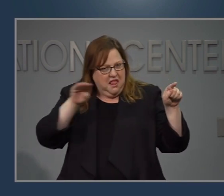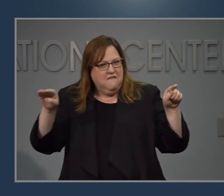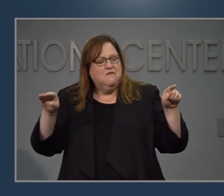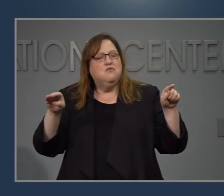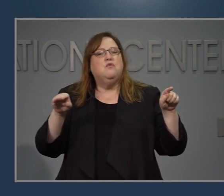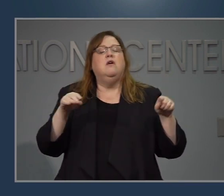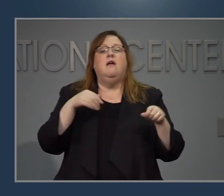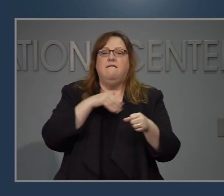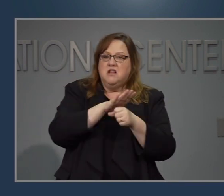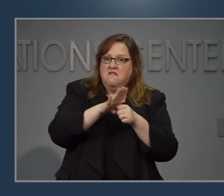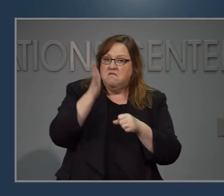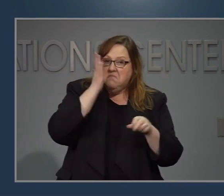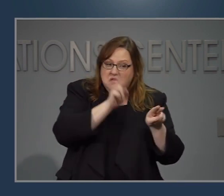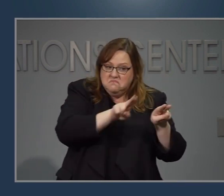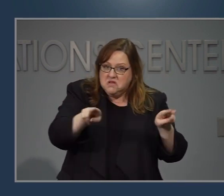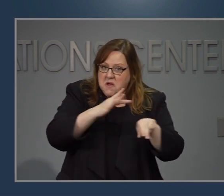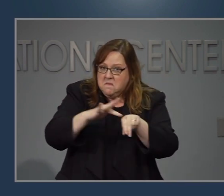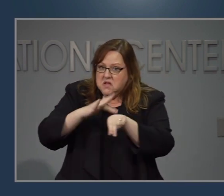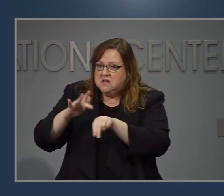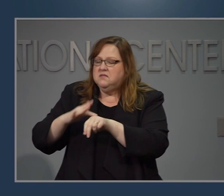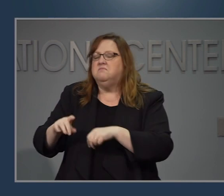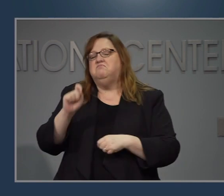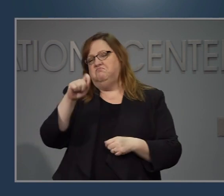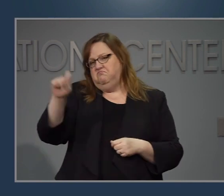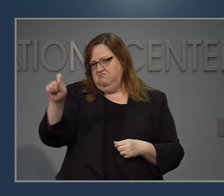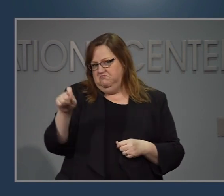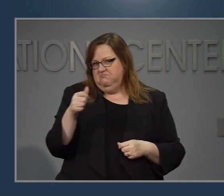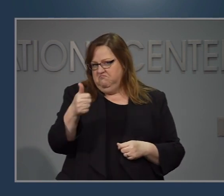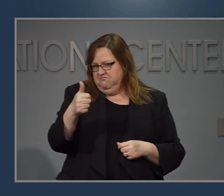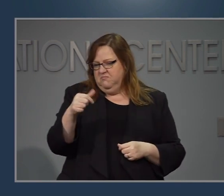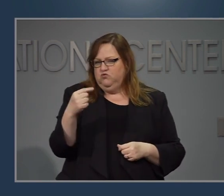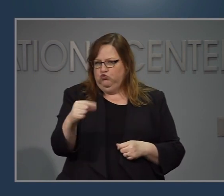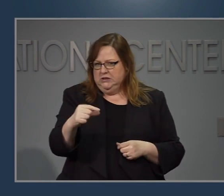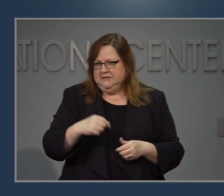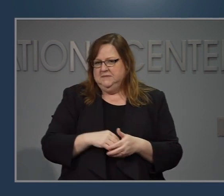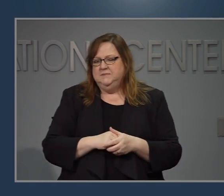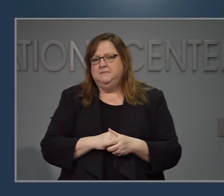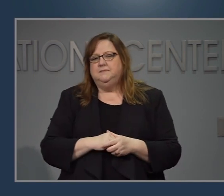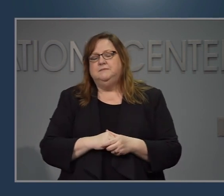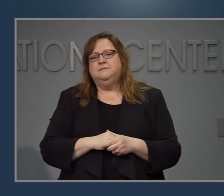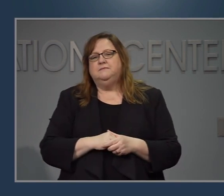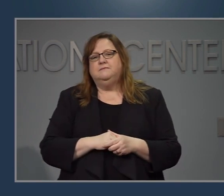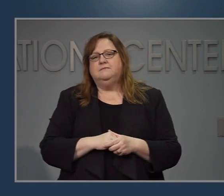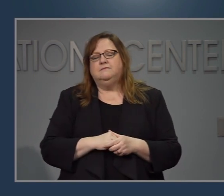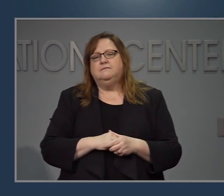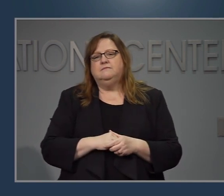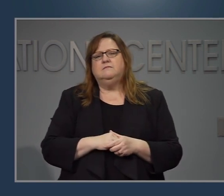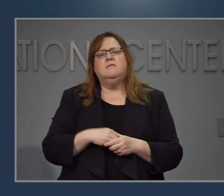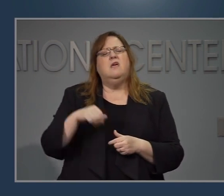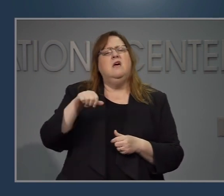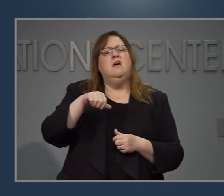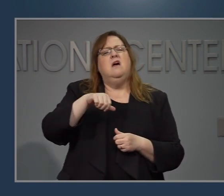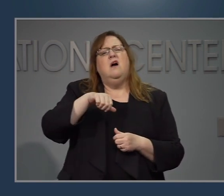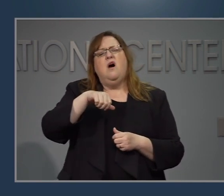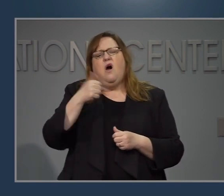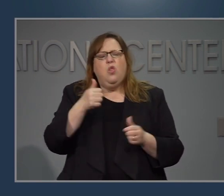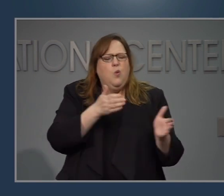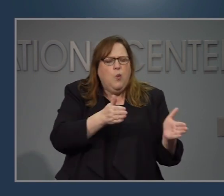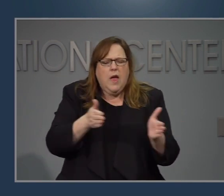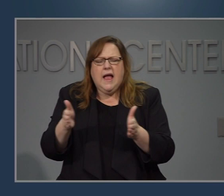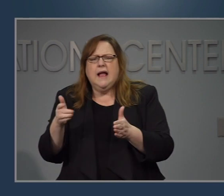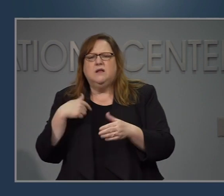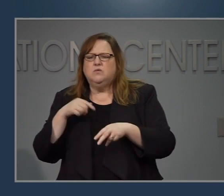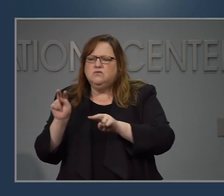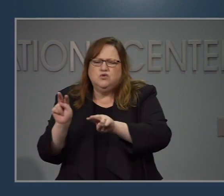capacidad y es muy bueno y por eso le podemos dar una buena calificación en cuanto a otras capacidades seguimos viendo mejoras